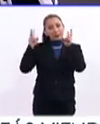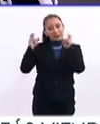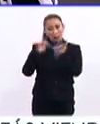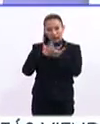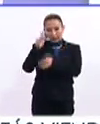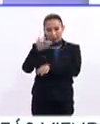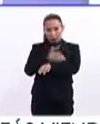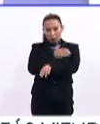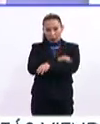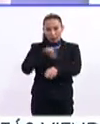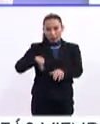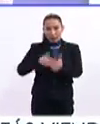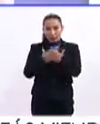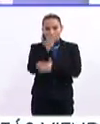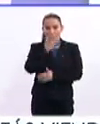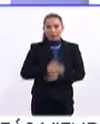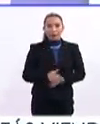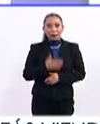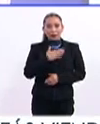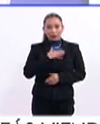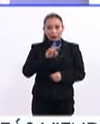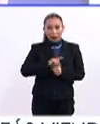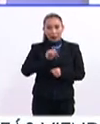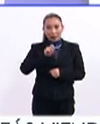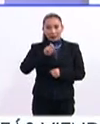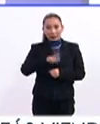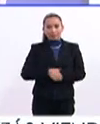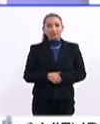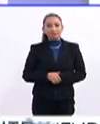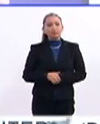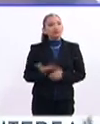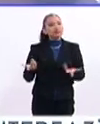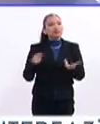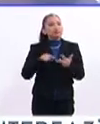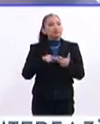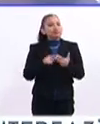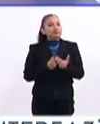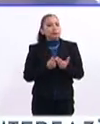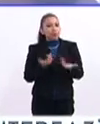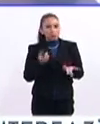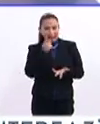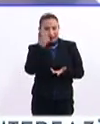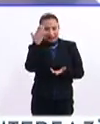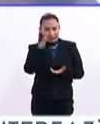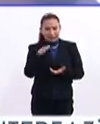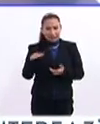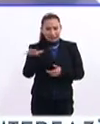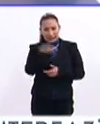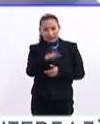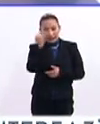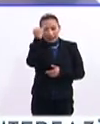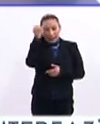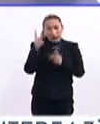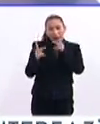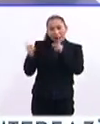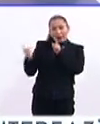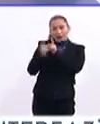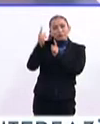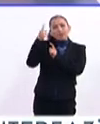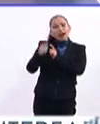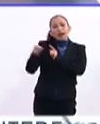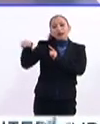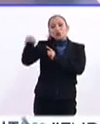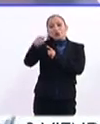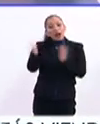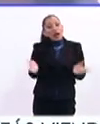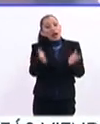tema. Gracias por acompañarnos esta mañana. Bueno, buenos días. Pues de entrada, como bien sabrás, la idea de platicar contigo es para